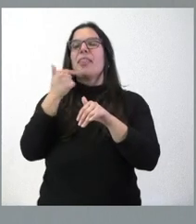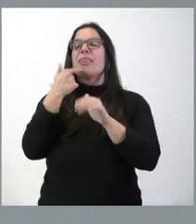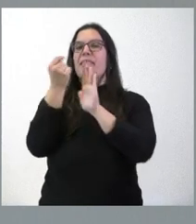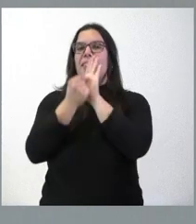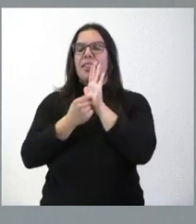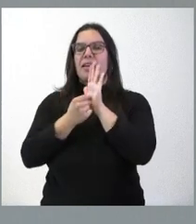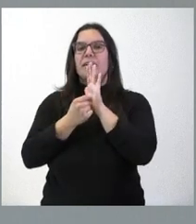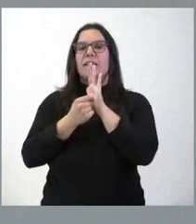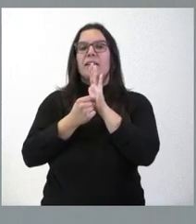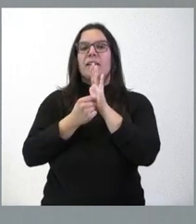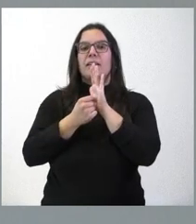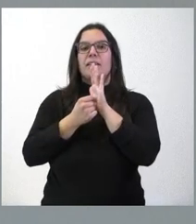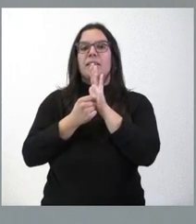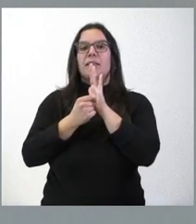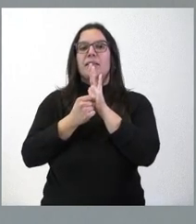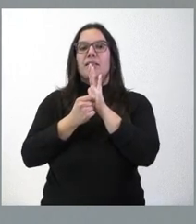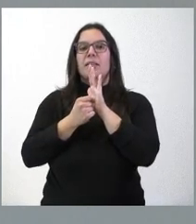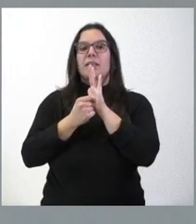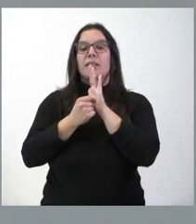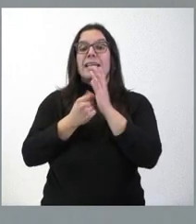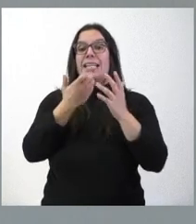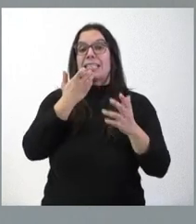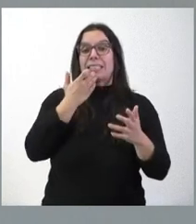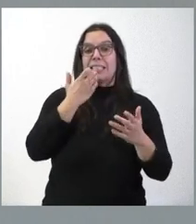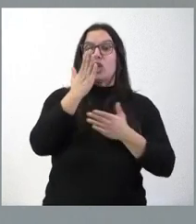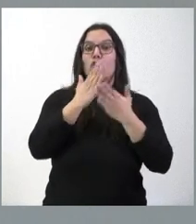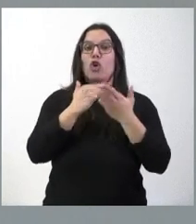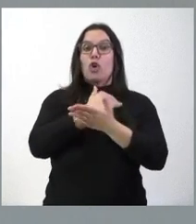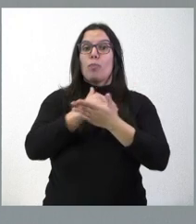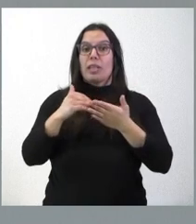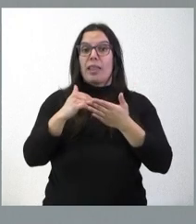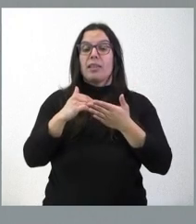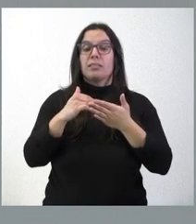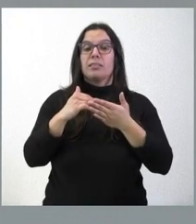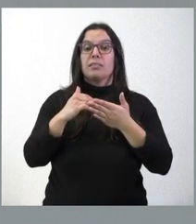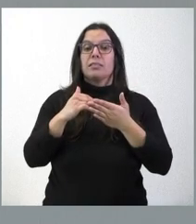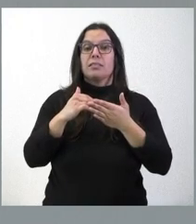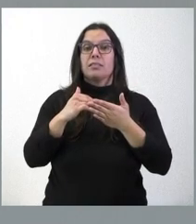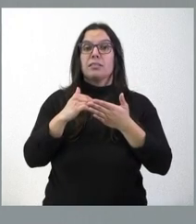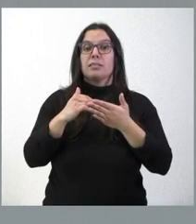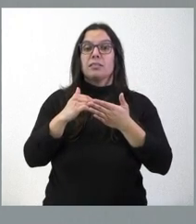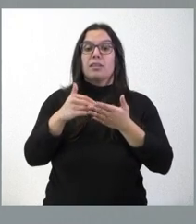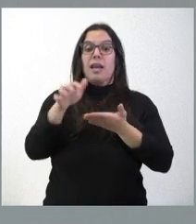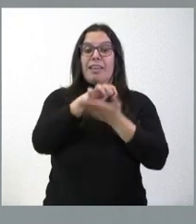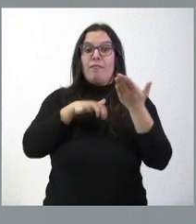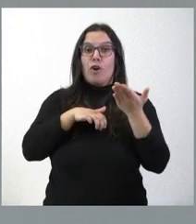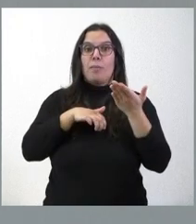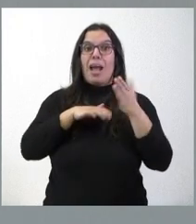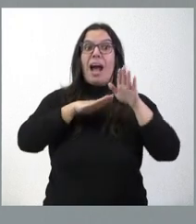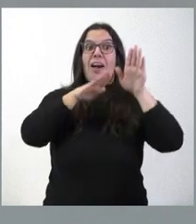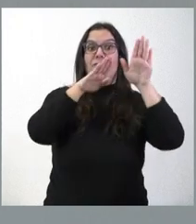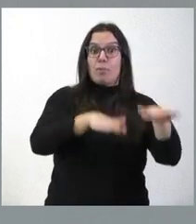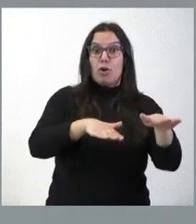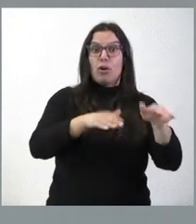valoraría positivamente en el caso de que las comunidades autónomas presentáramos informes favorables respecto de esas